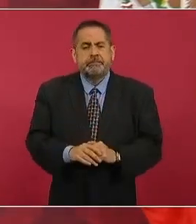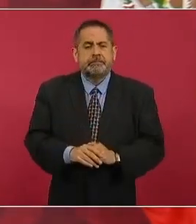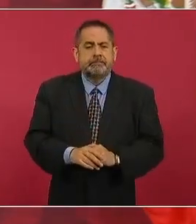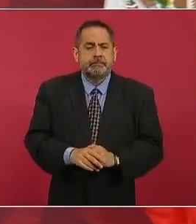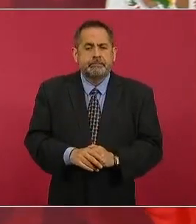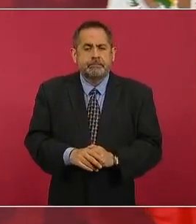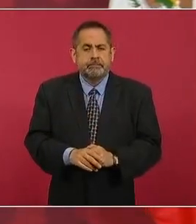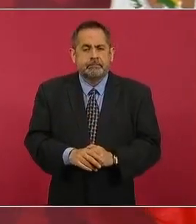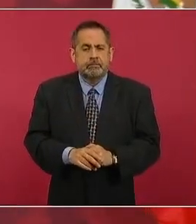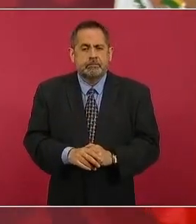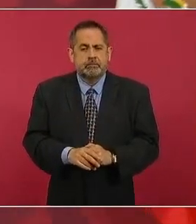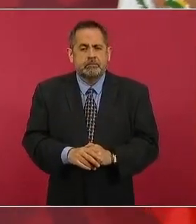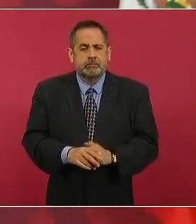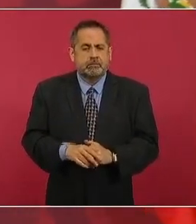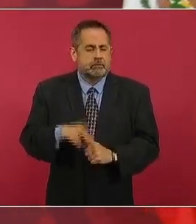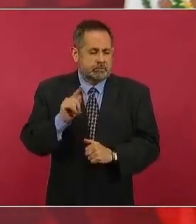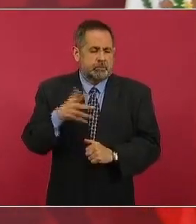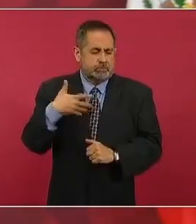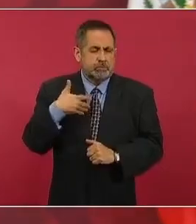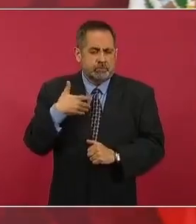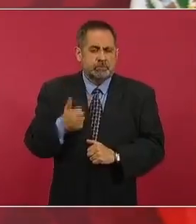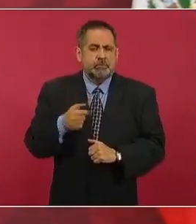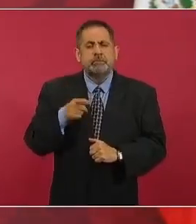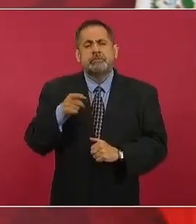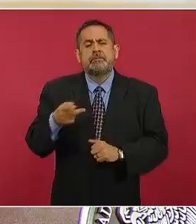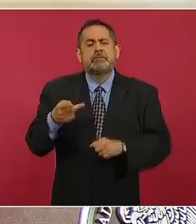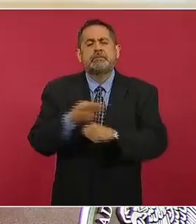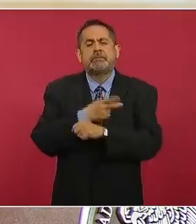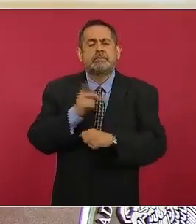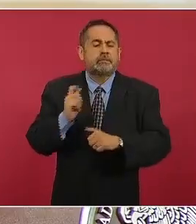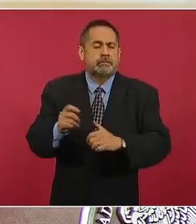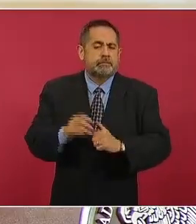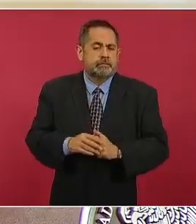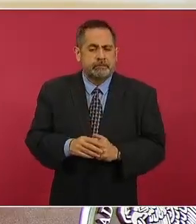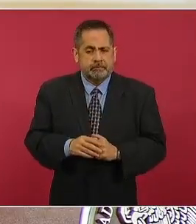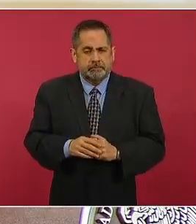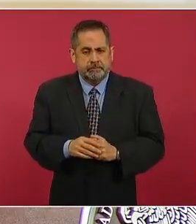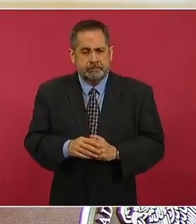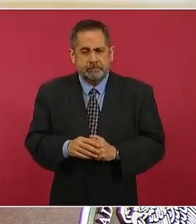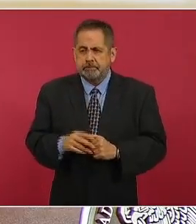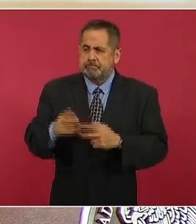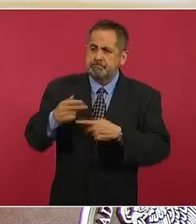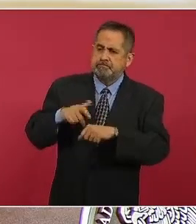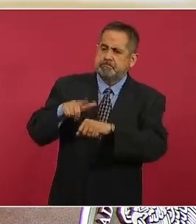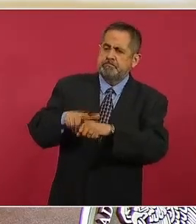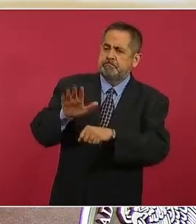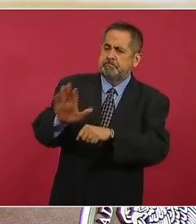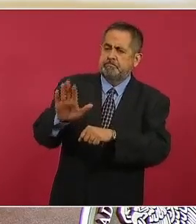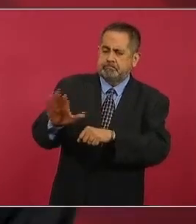yo entiendo la situación personal moral